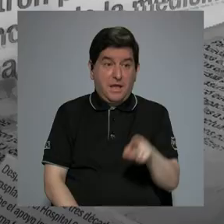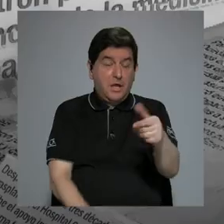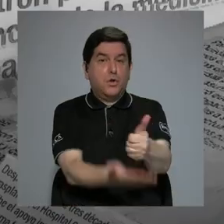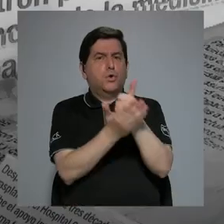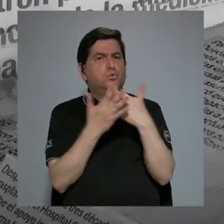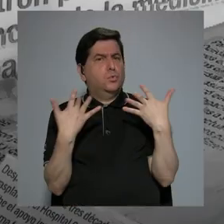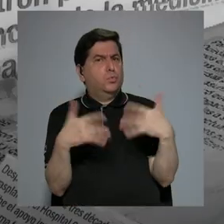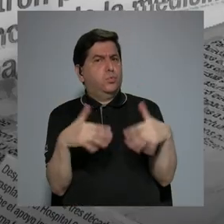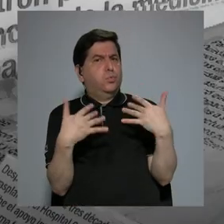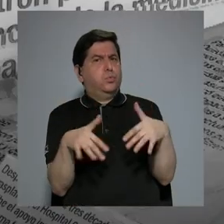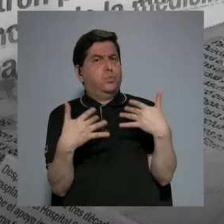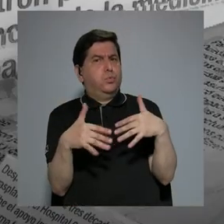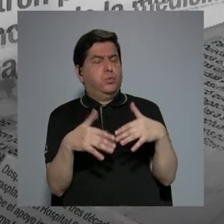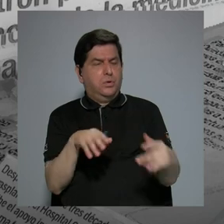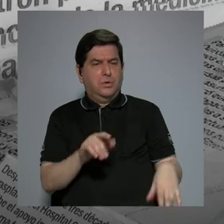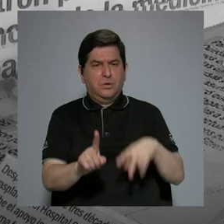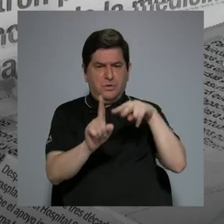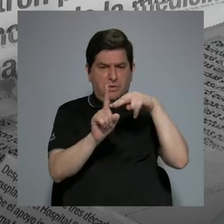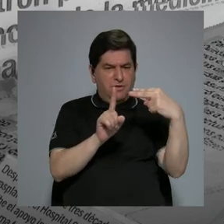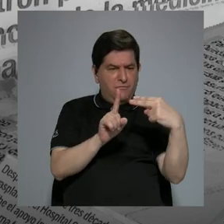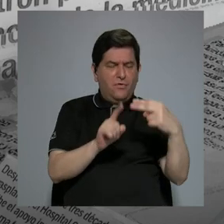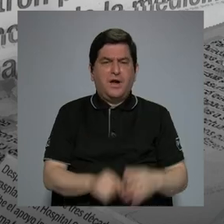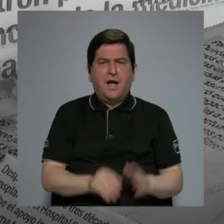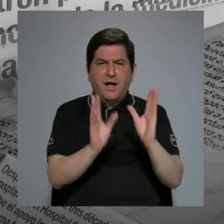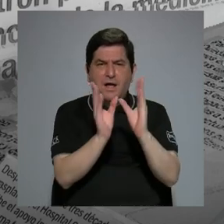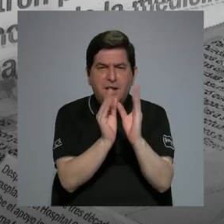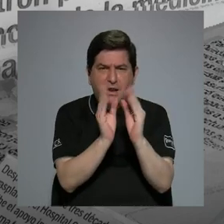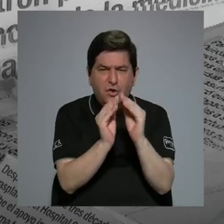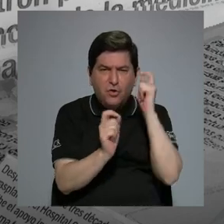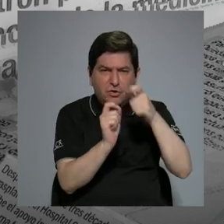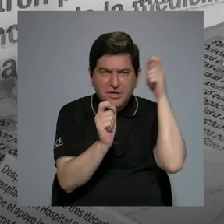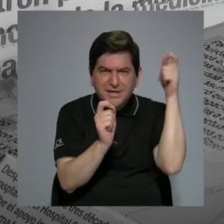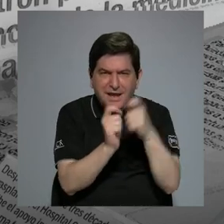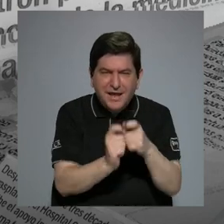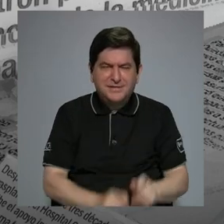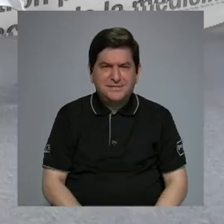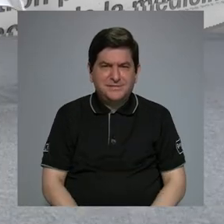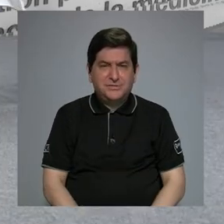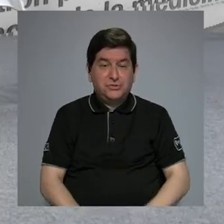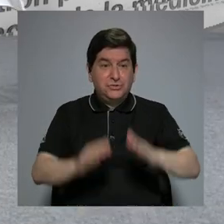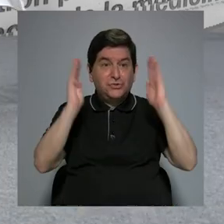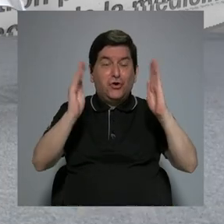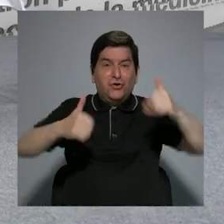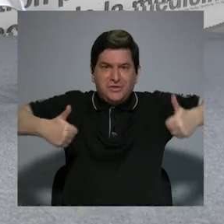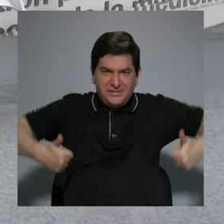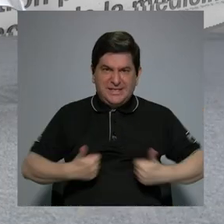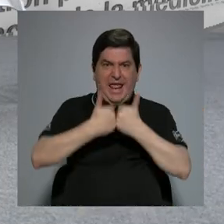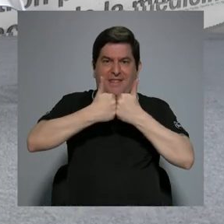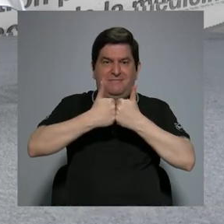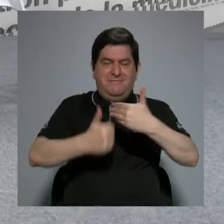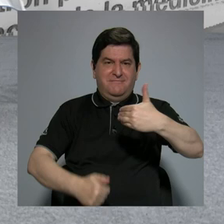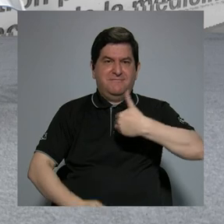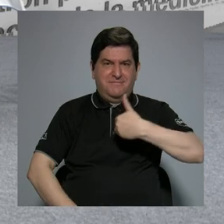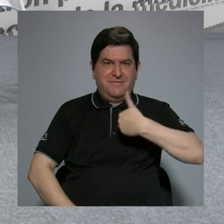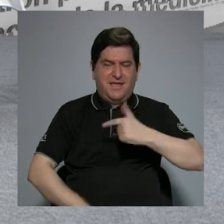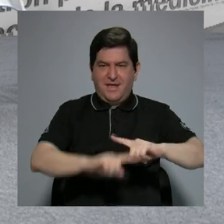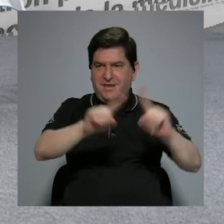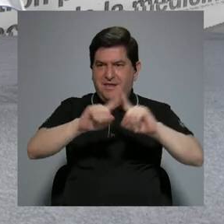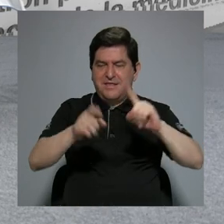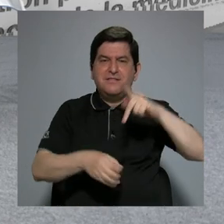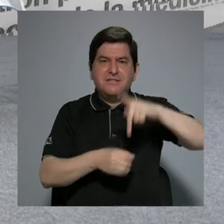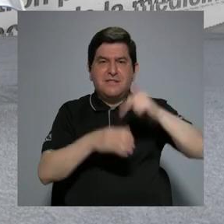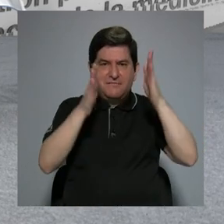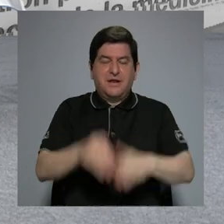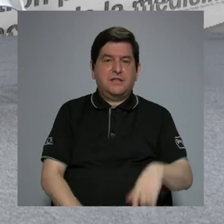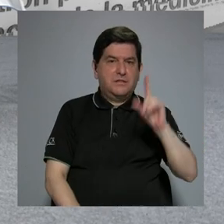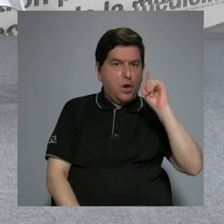ayudaron mucho a enfocar el congreso precisamente en los grandes desafíos que tienen varios actores.